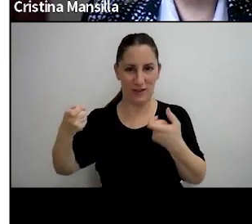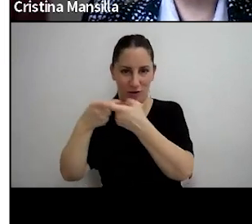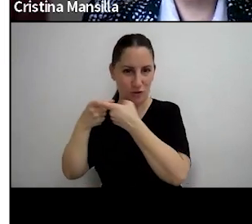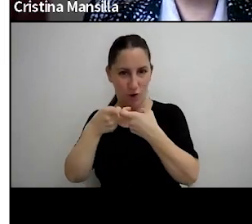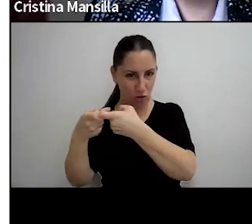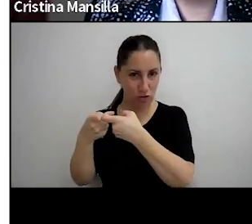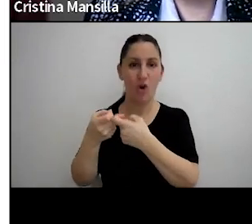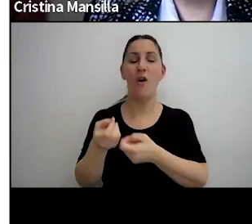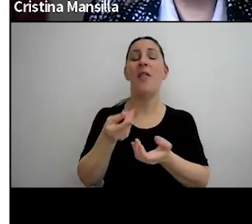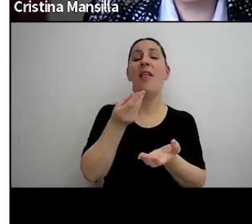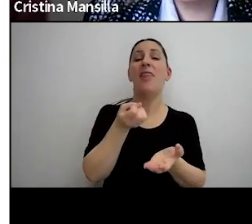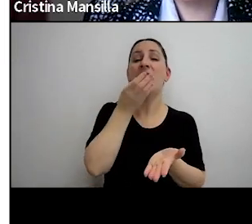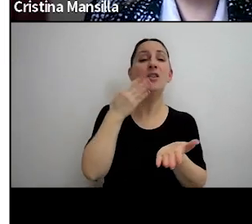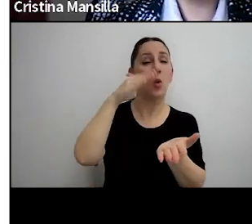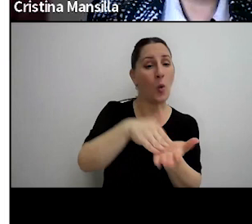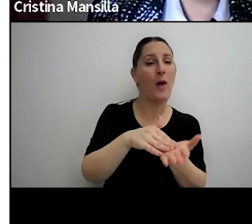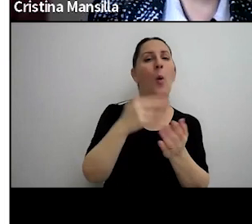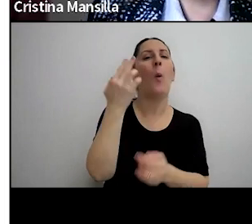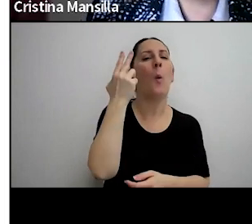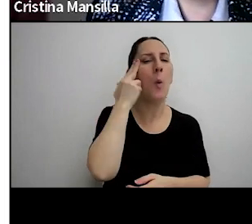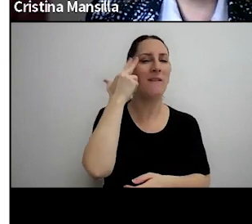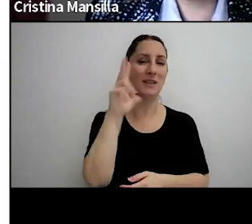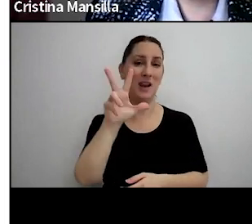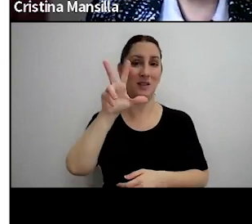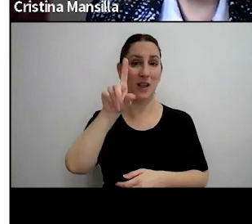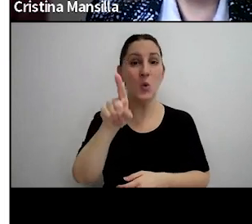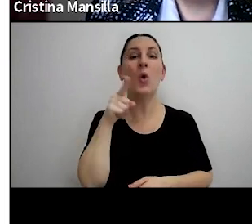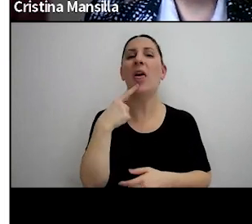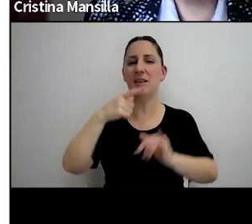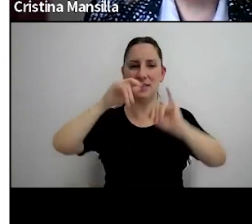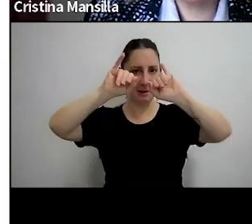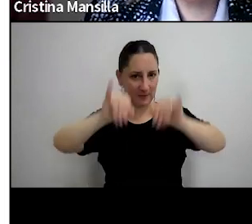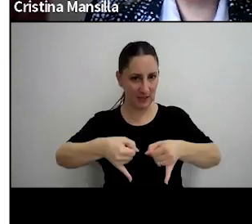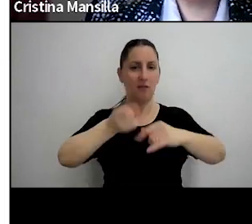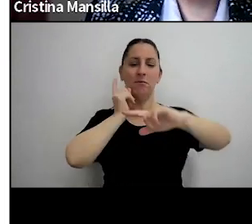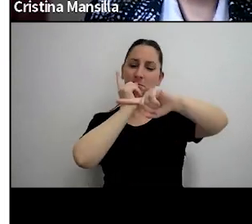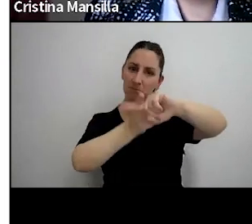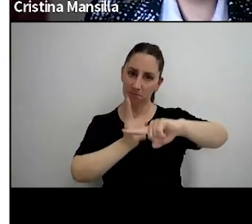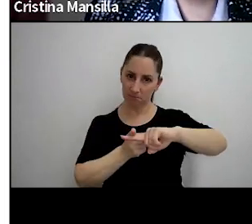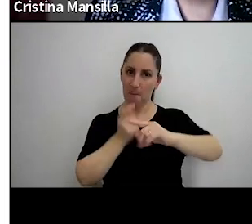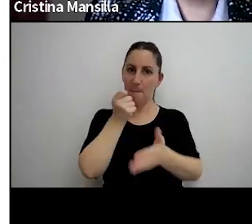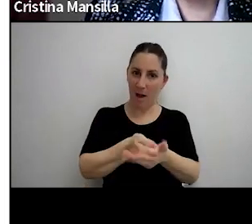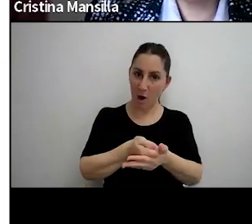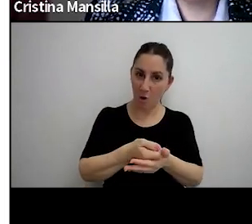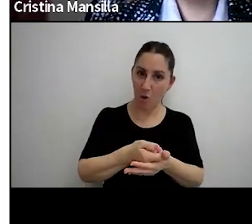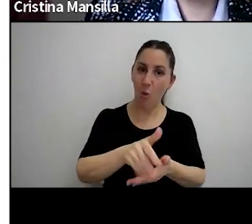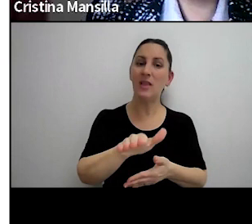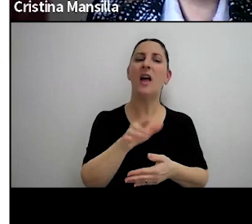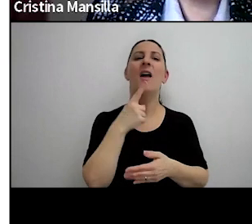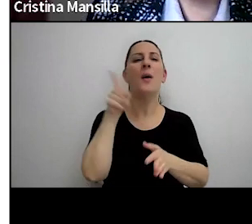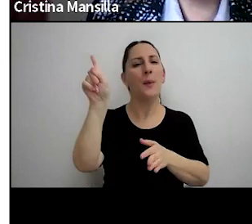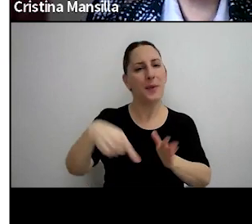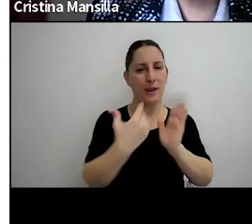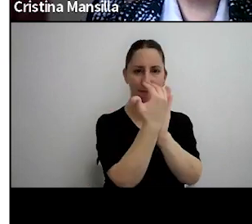la declaración jurada, el 931, que va a permitir computar este pago a cuenta, es el devengado